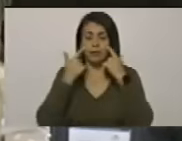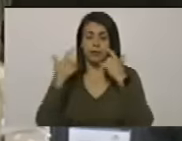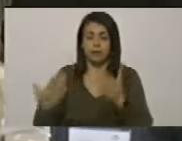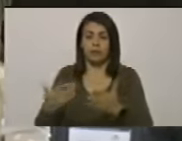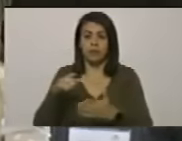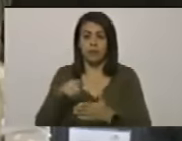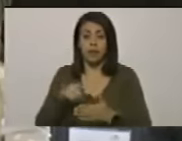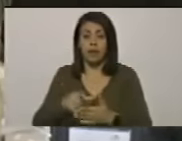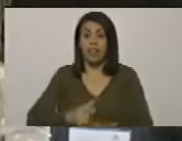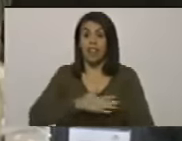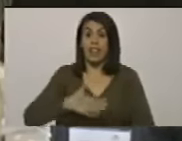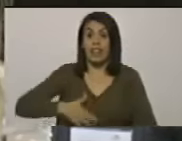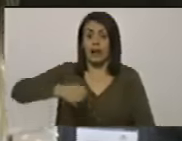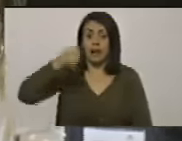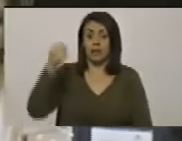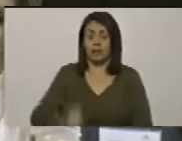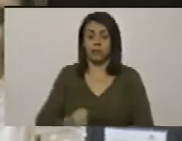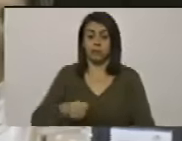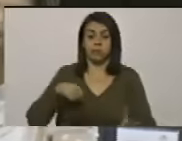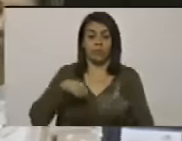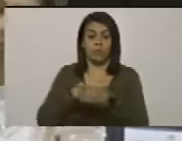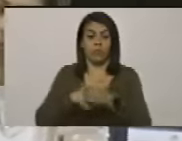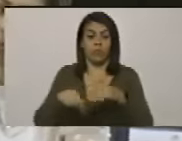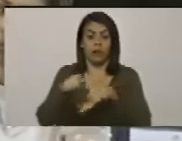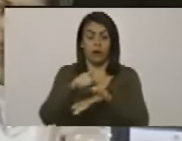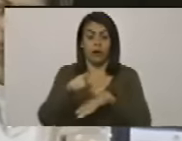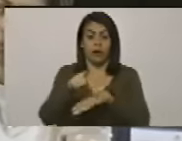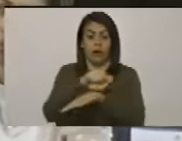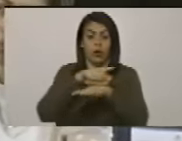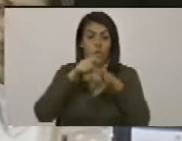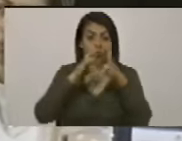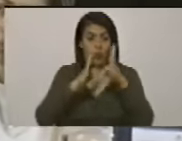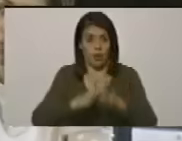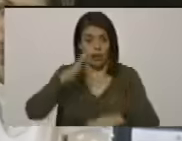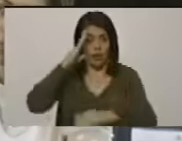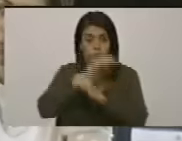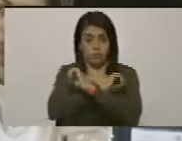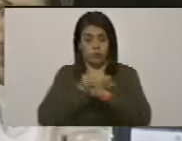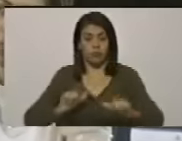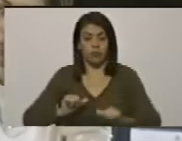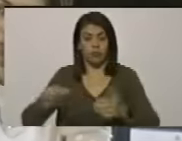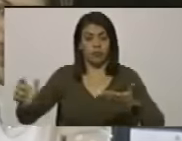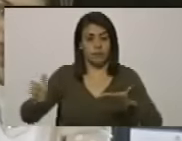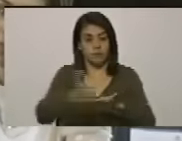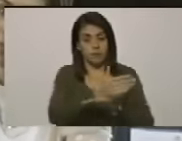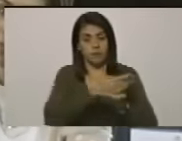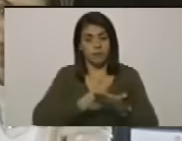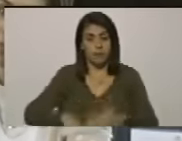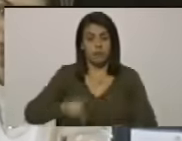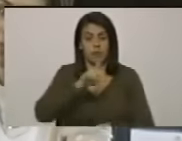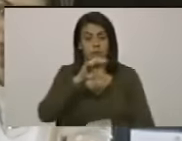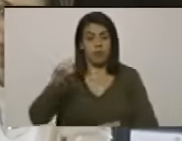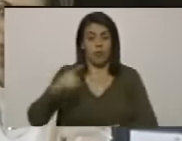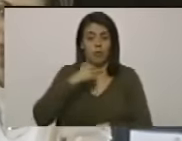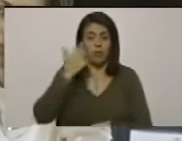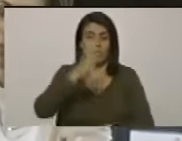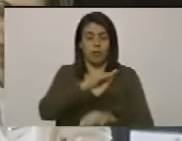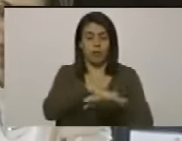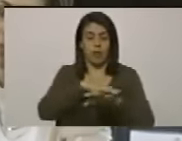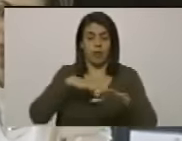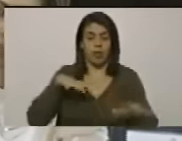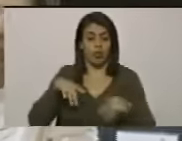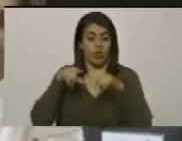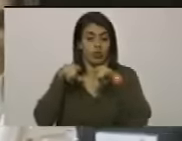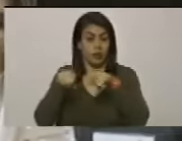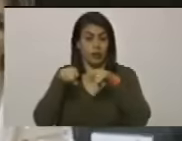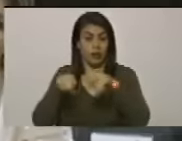que fue un intento de golpe militar una insurrección militar que se cobró por cierto unos 100 muertos la mayoría de